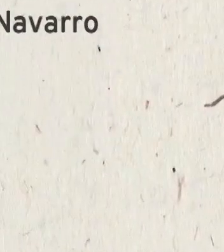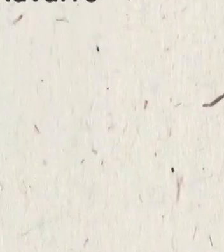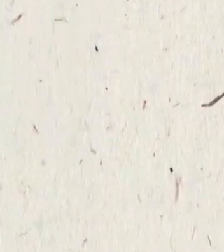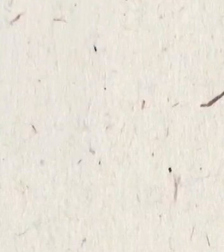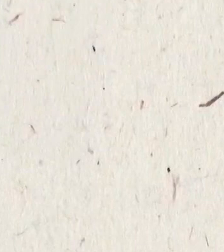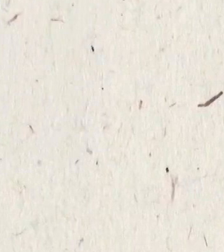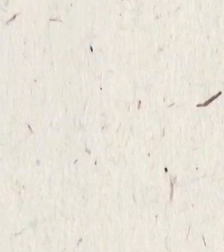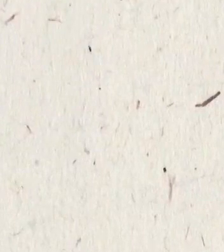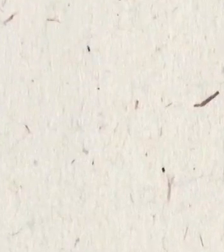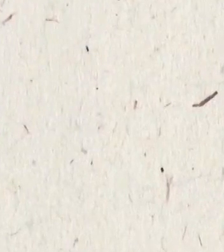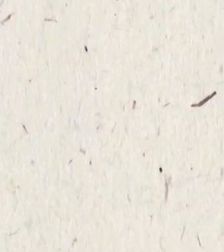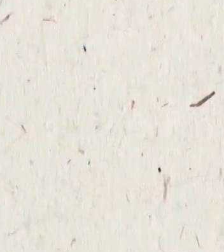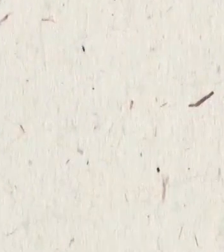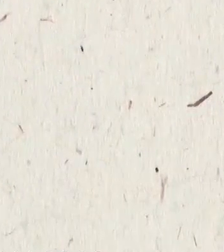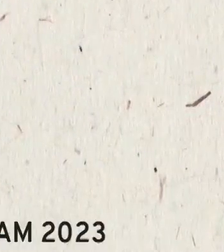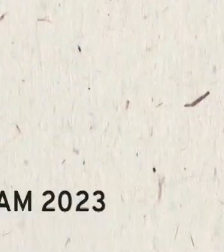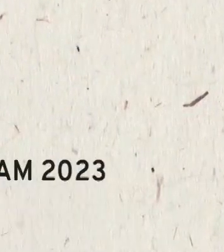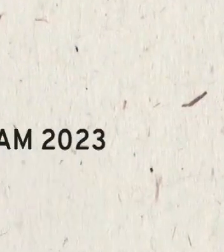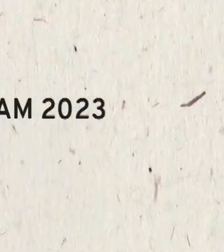Gracias.